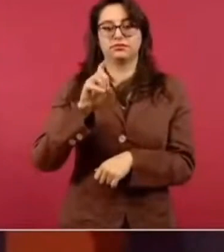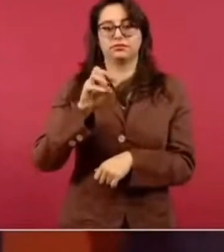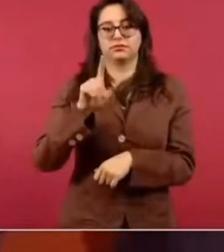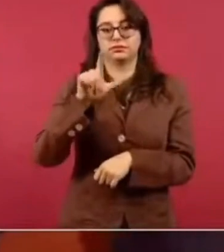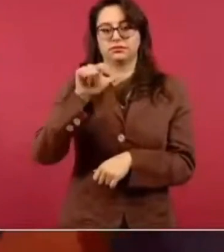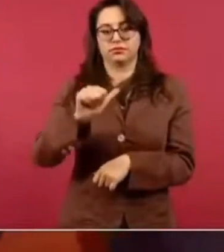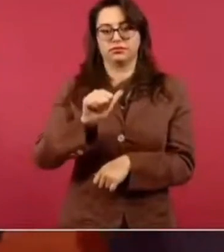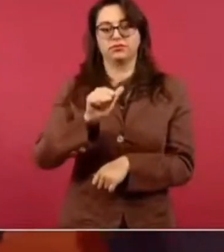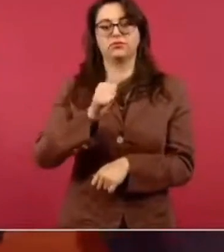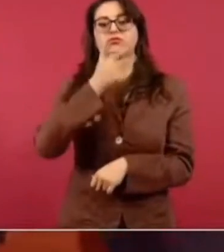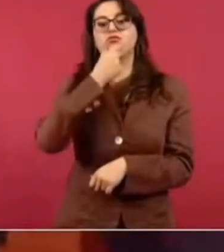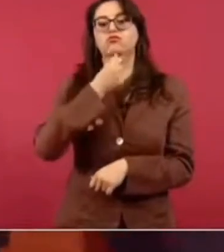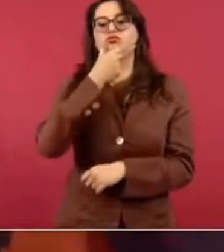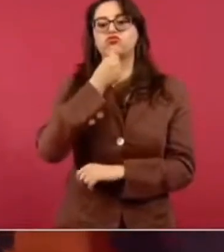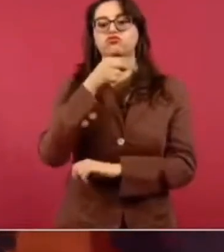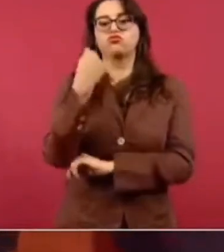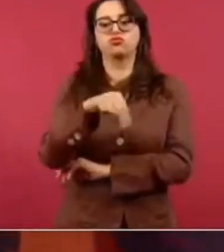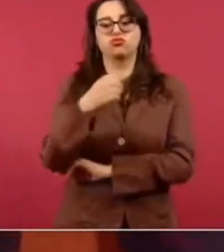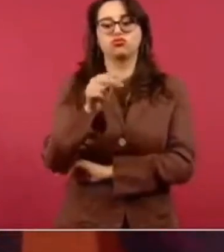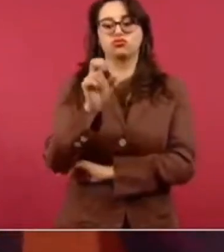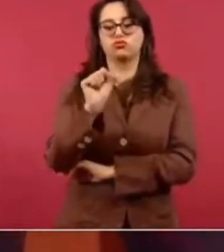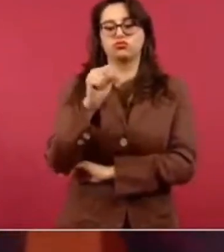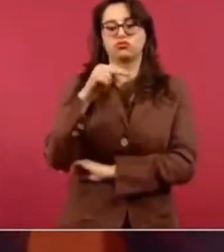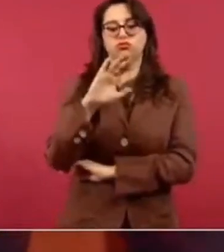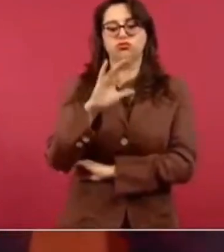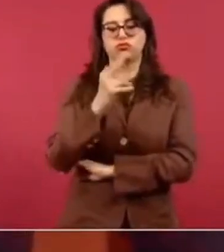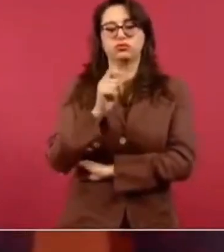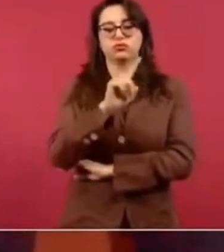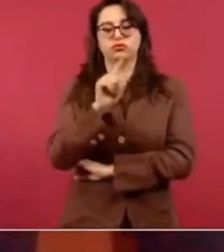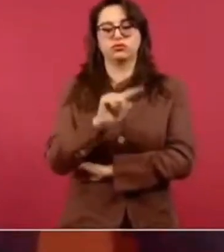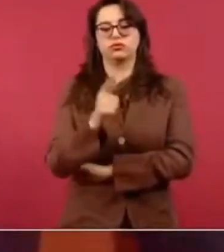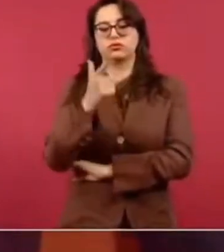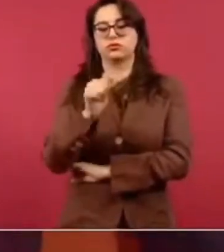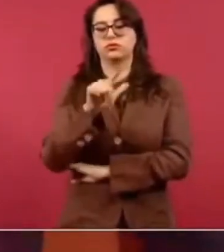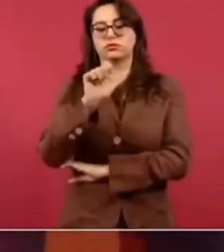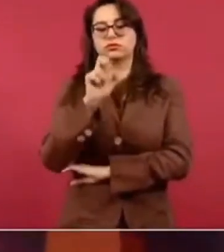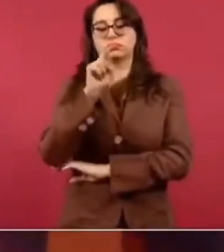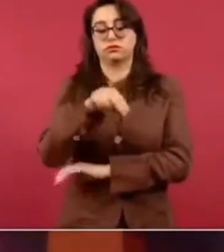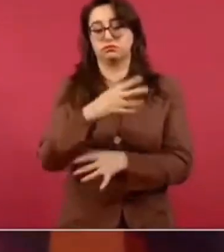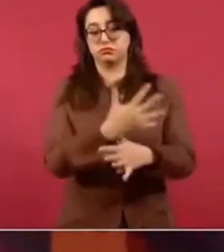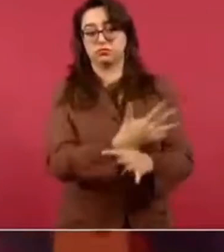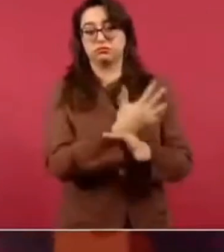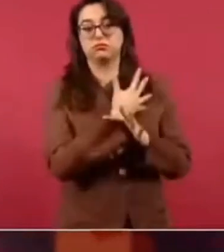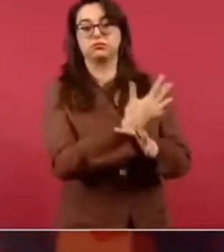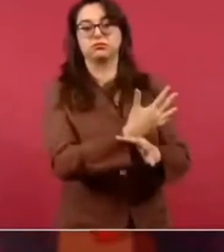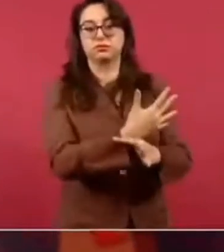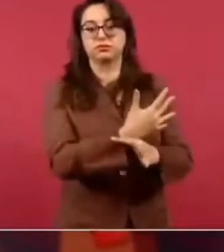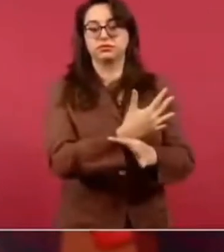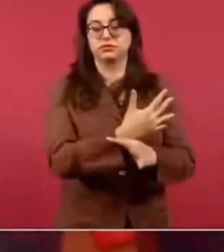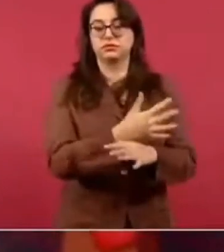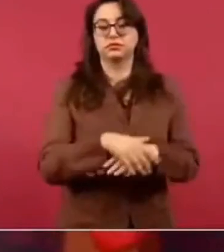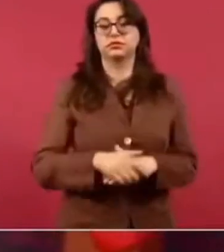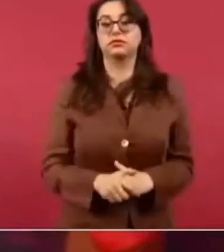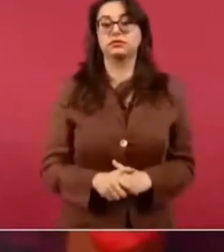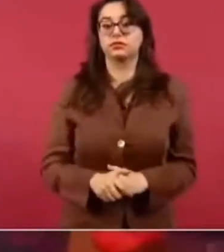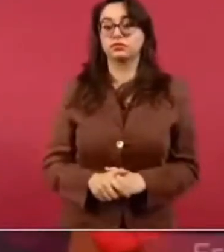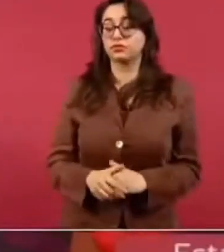Sánchez Galán, lo expresó. Ellos entendieron